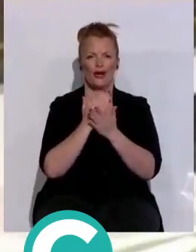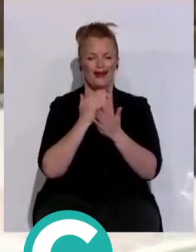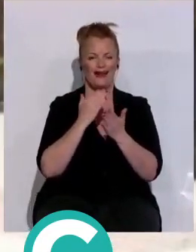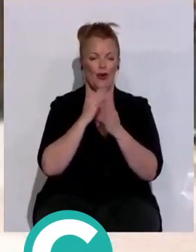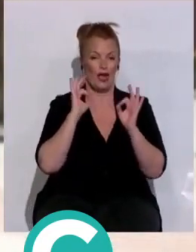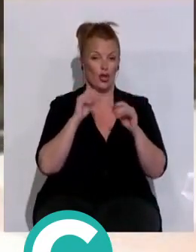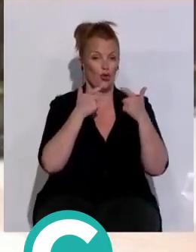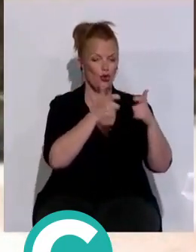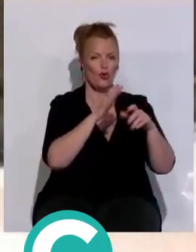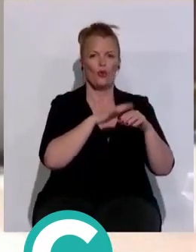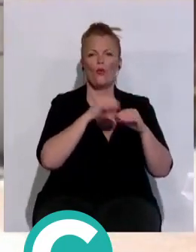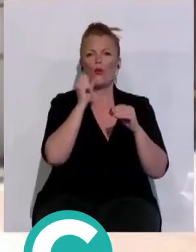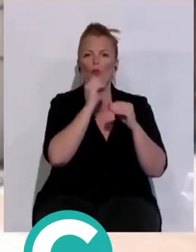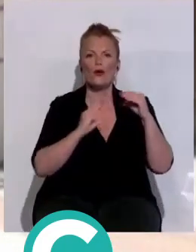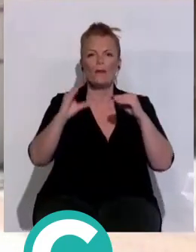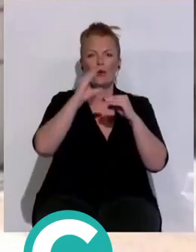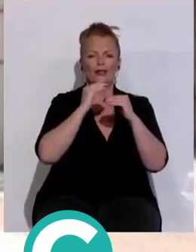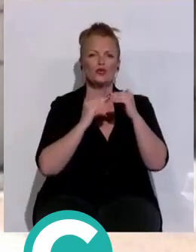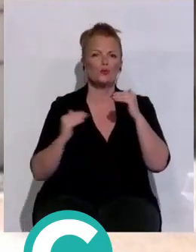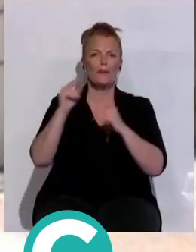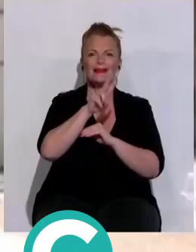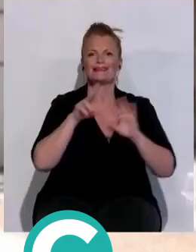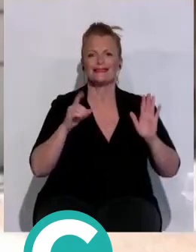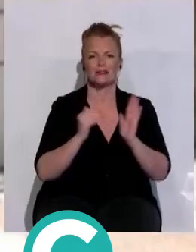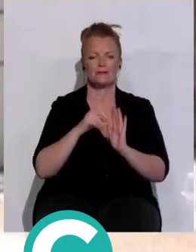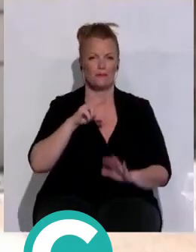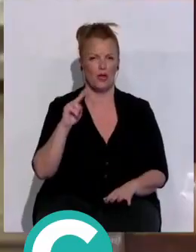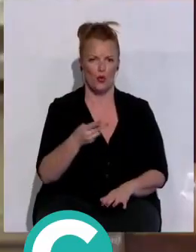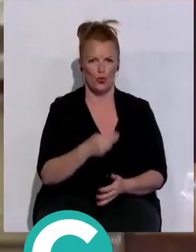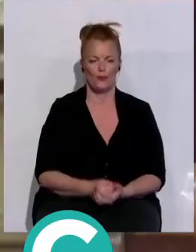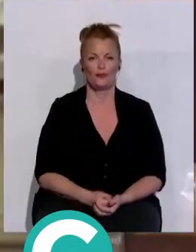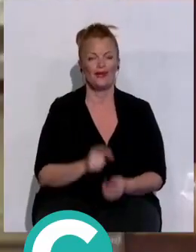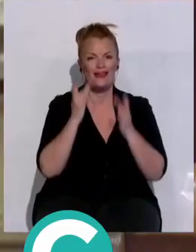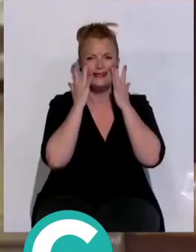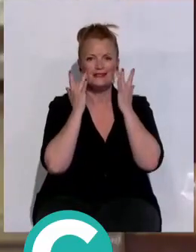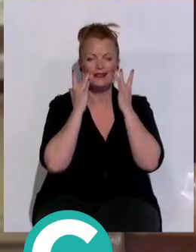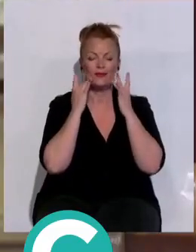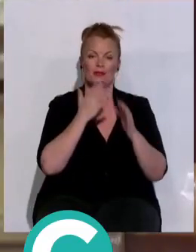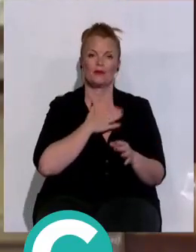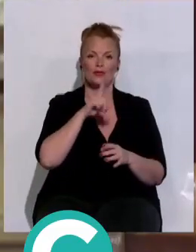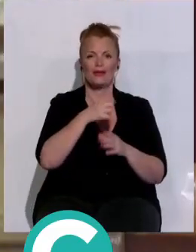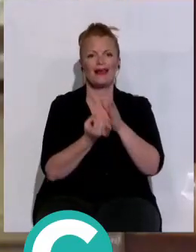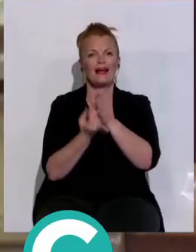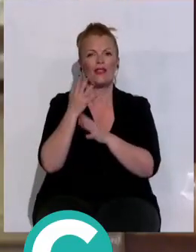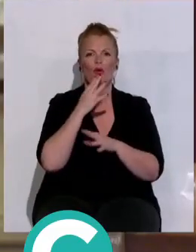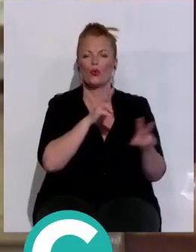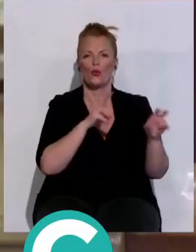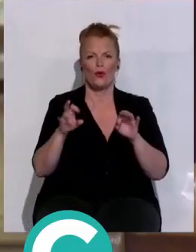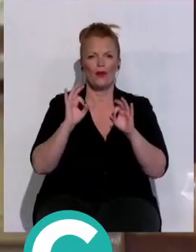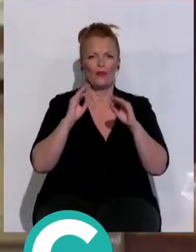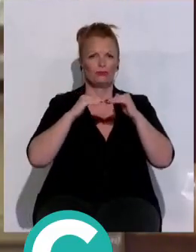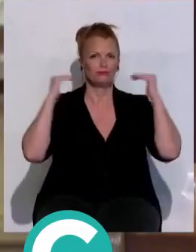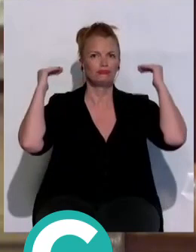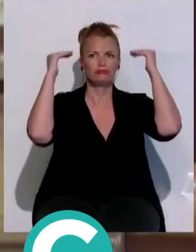por un importe ligeramente superior a los 26.000 euros. El saneamiento y el sellado de las juntas y la creación de una nueva capa de pavimento